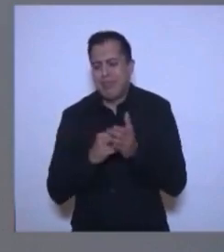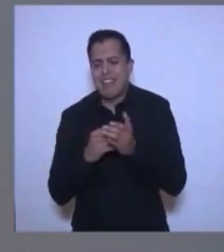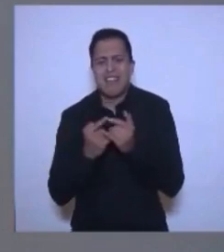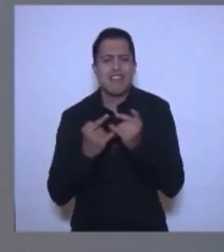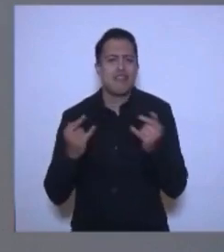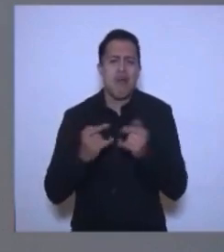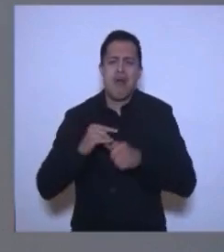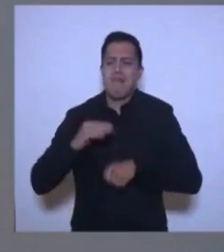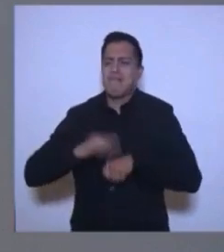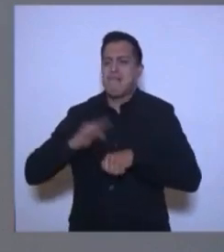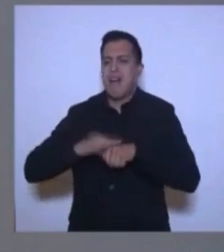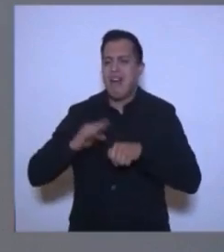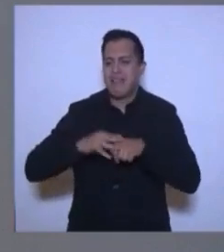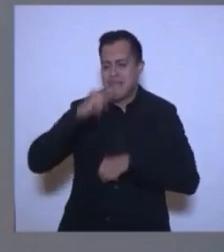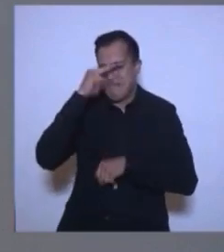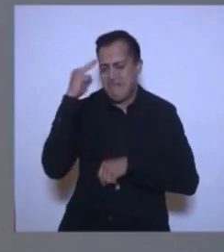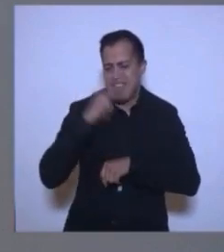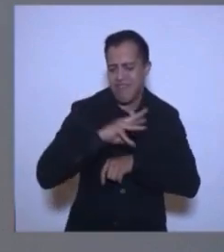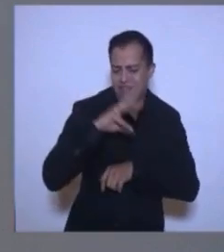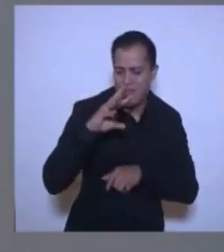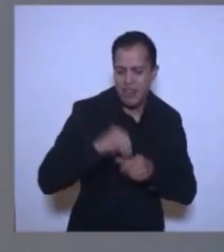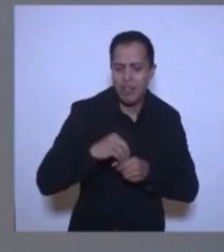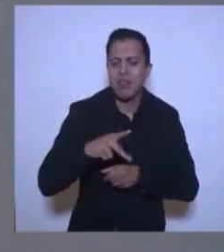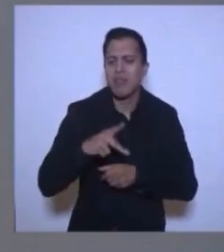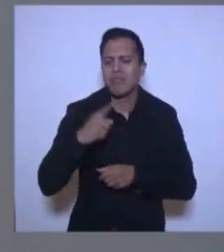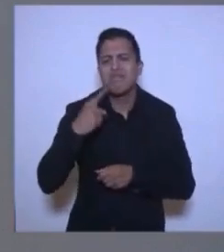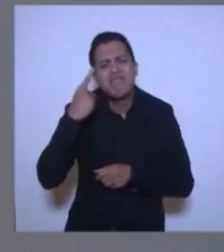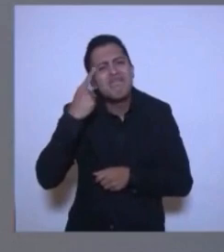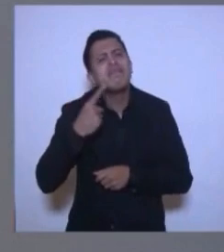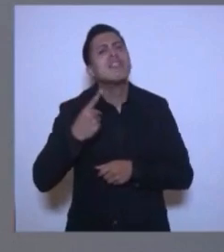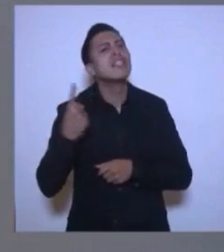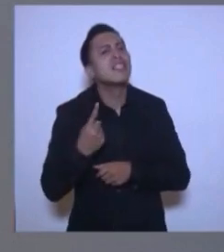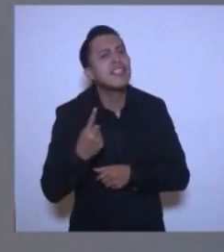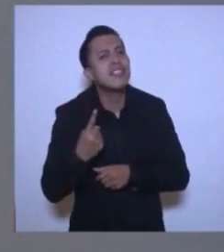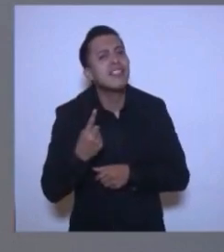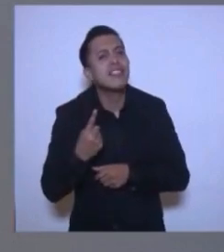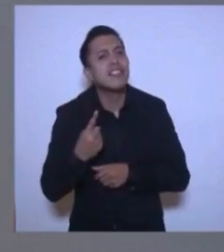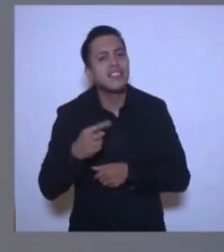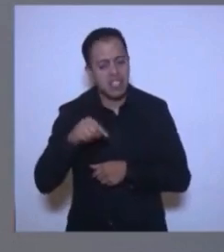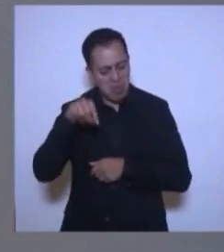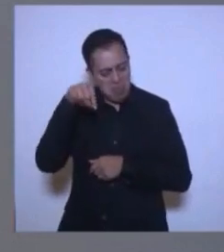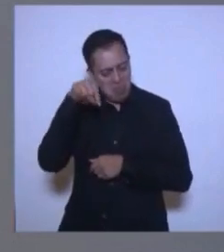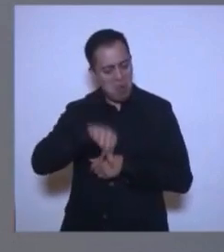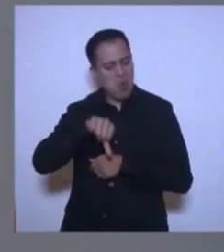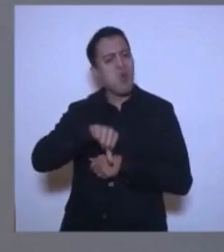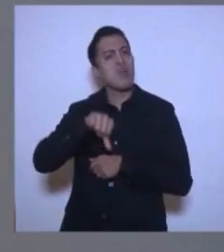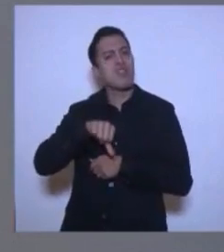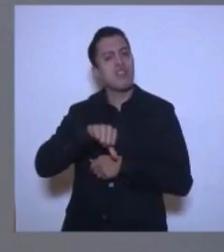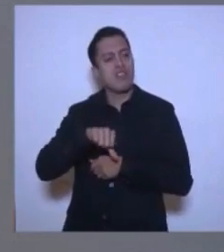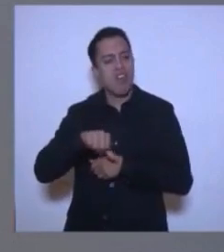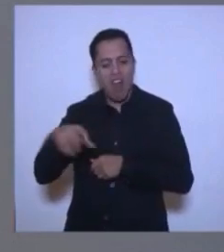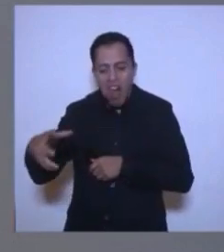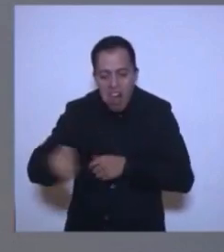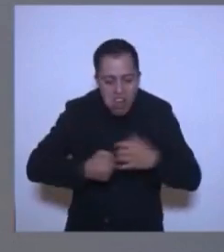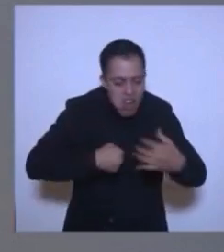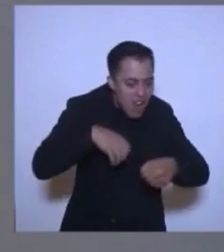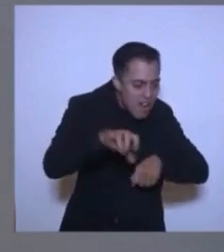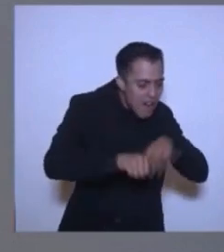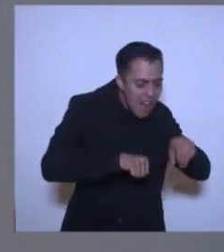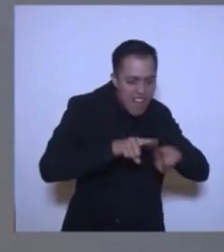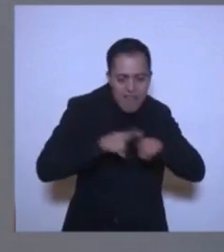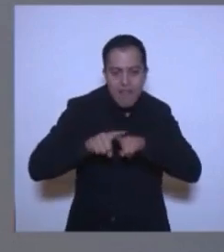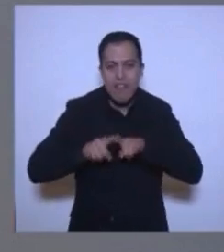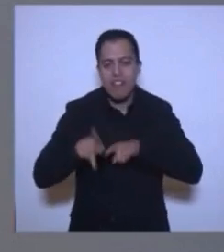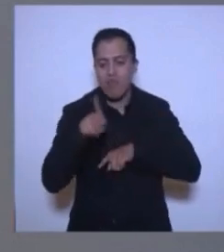Y para qué más, si hoy tenemos aquí, en una recopilación de lo mejor de nuestros